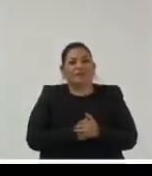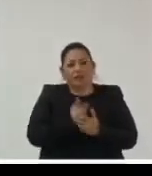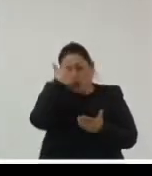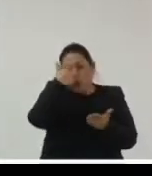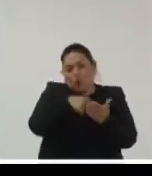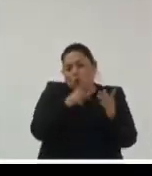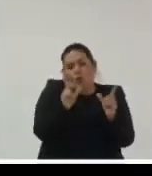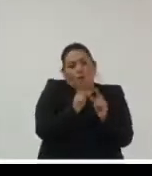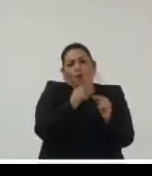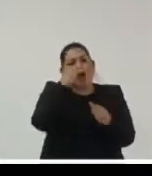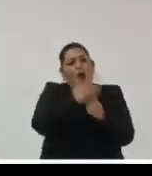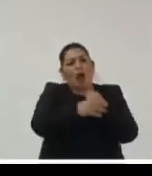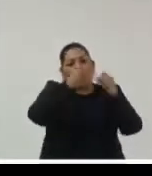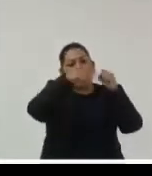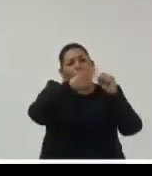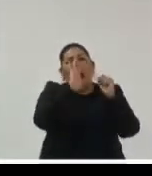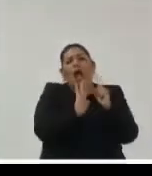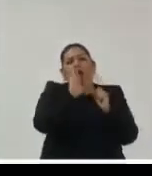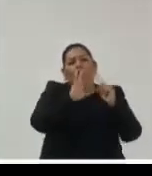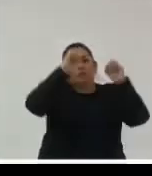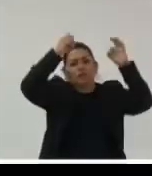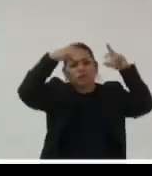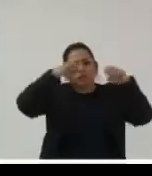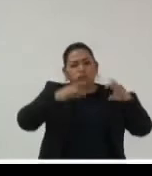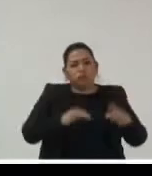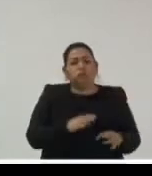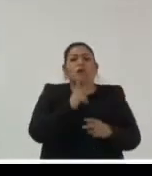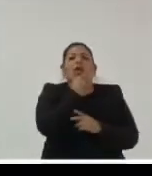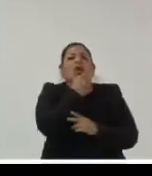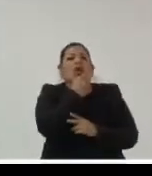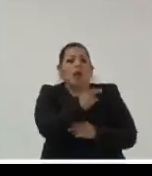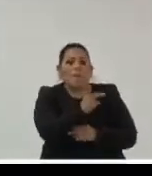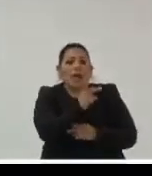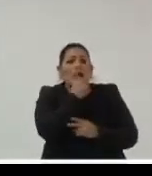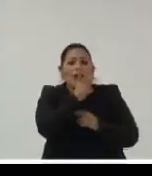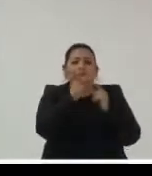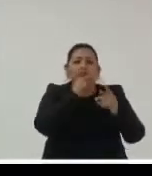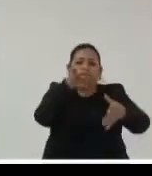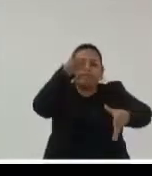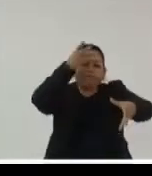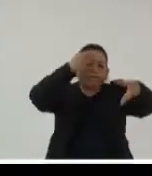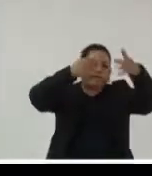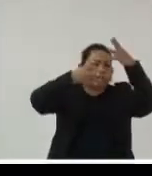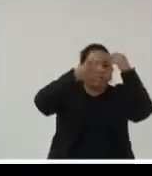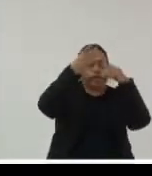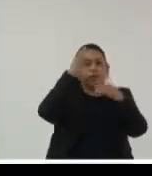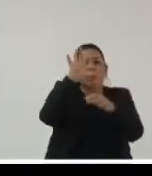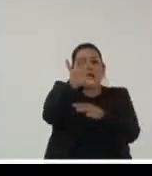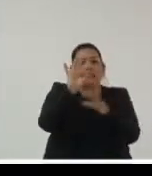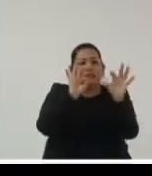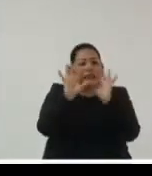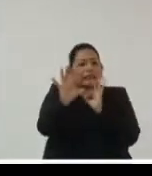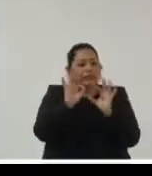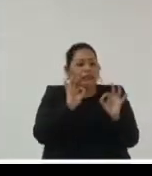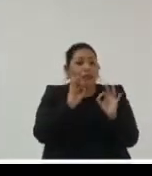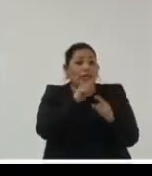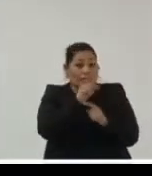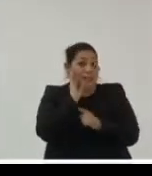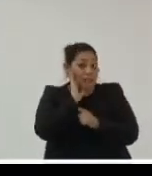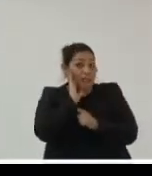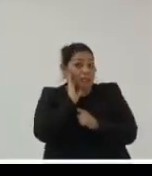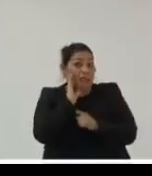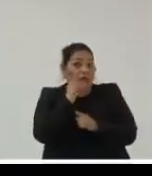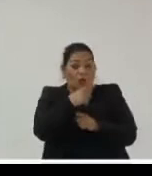como conclusión esto es una lluvia de palabras que nos tienen que quedar un poquito en la mente después de escuchar ese tipo de temas